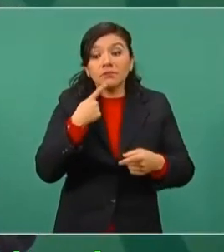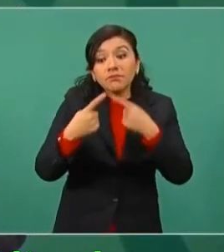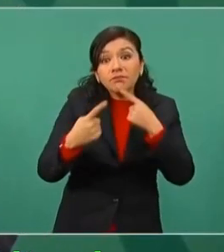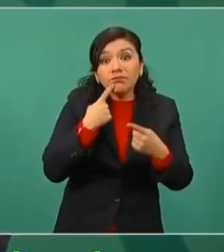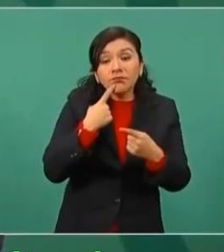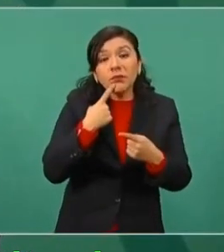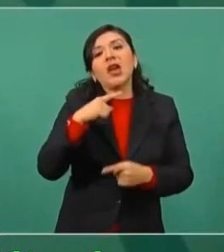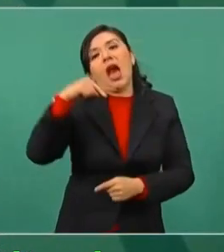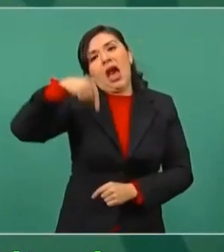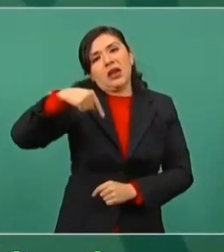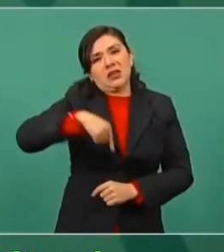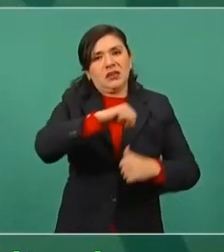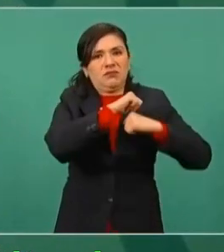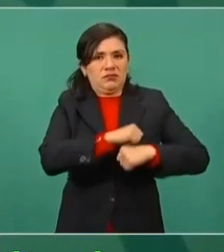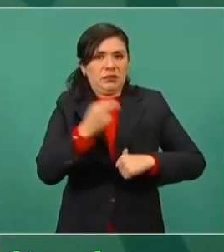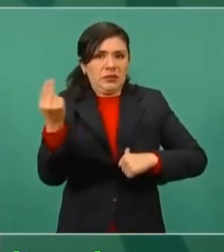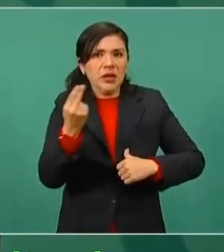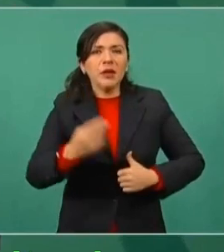nuestra.